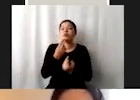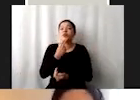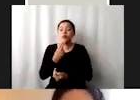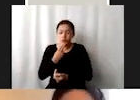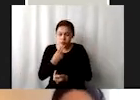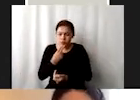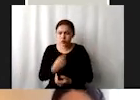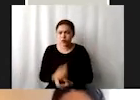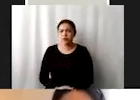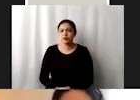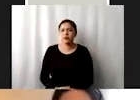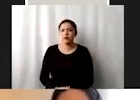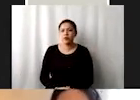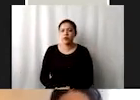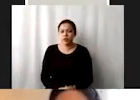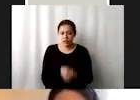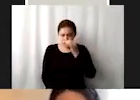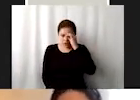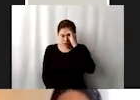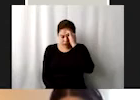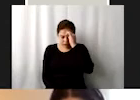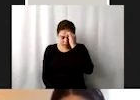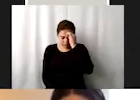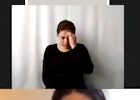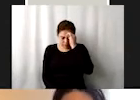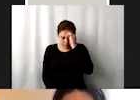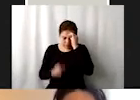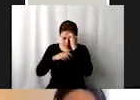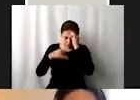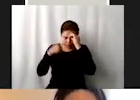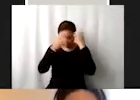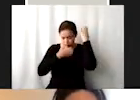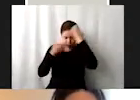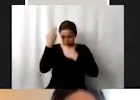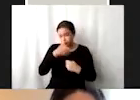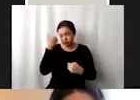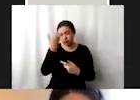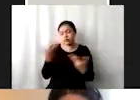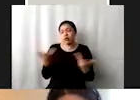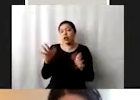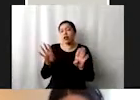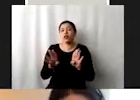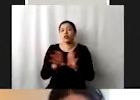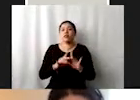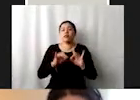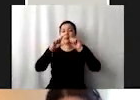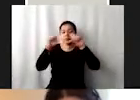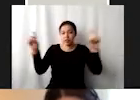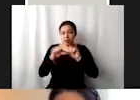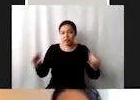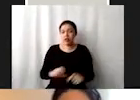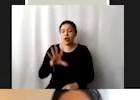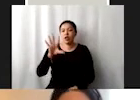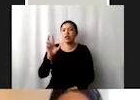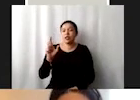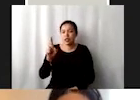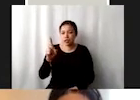también en cómo se espera hacer una revisión y evaluación de todo esto, en los párrafos 39, 41 y 52